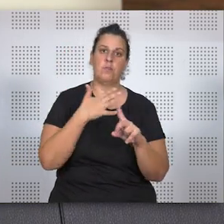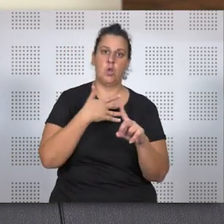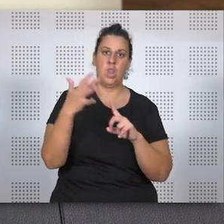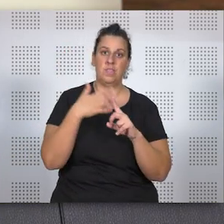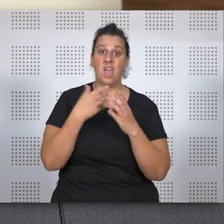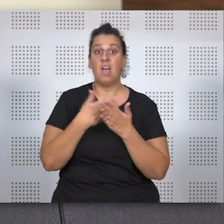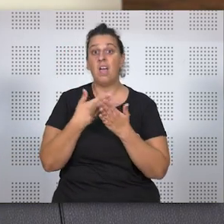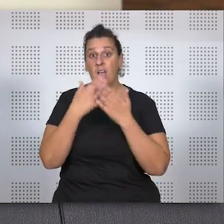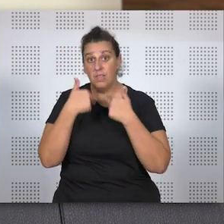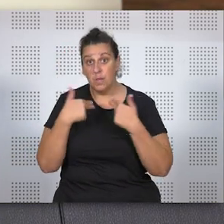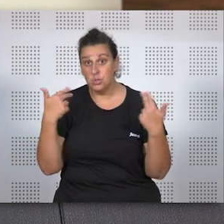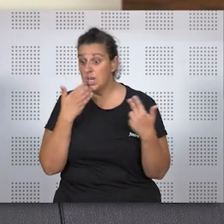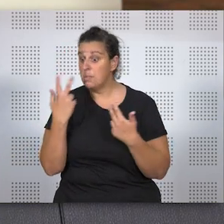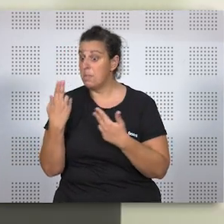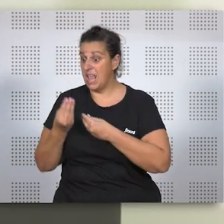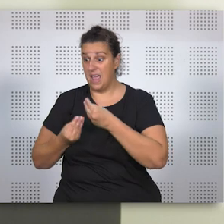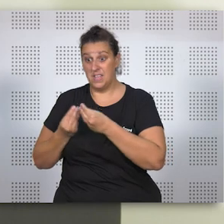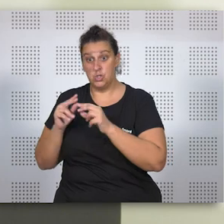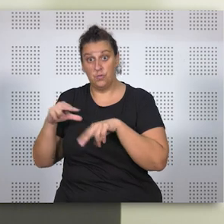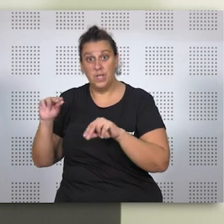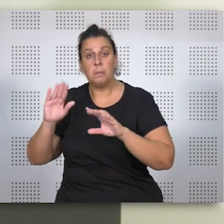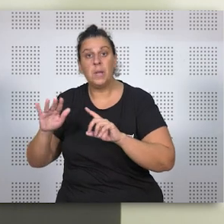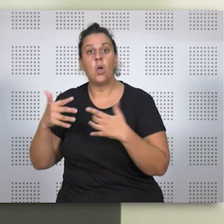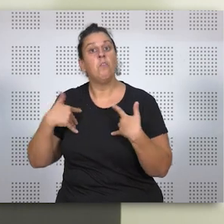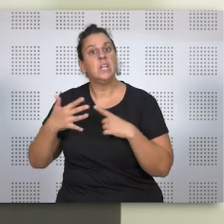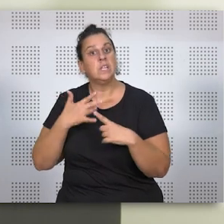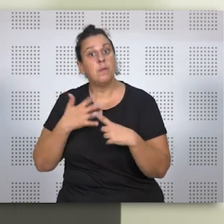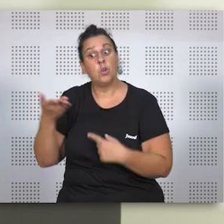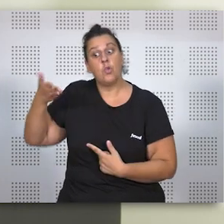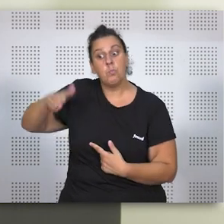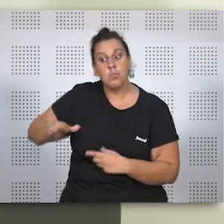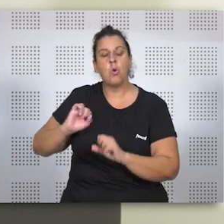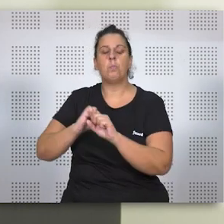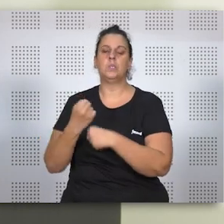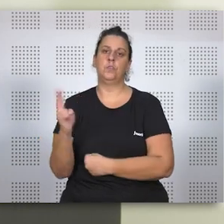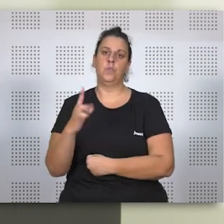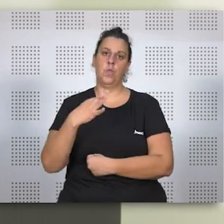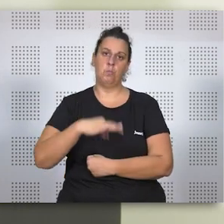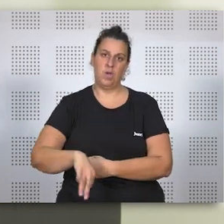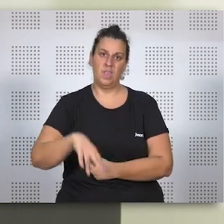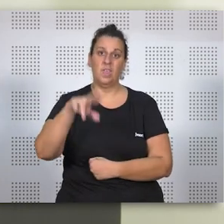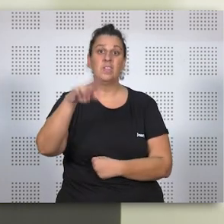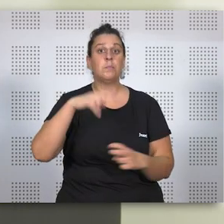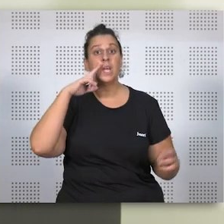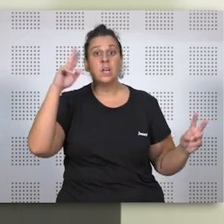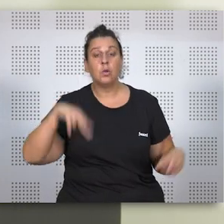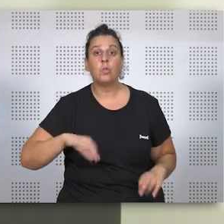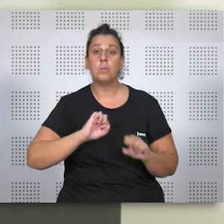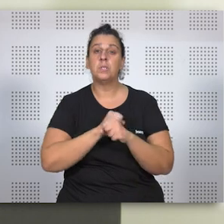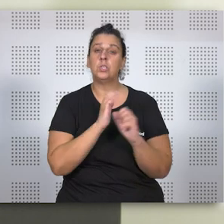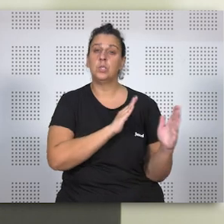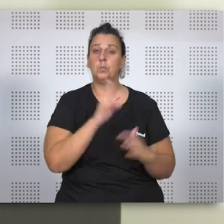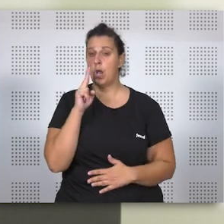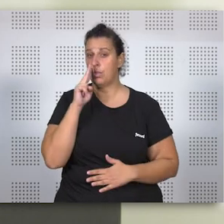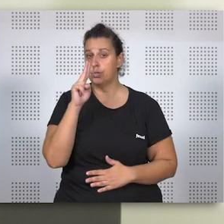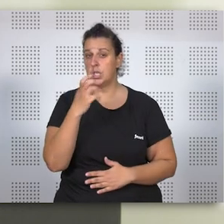en el momento de extinción de la pareja de hecho. Y finalmente, además, se reconoce una prestación temporal de dos años cuando el registro de la